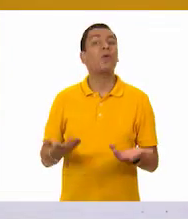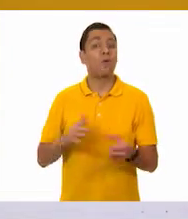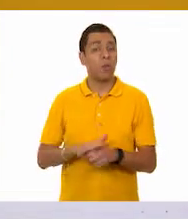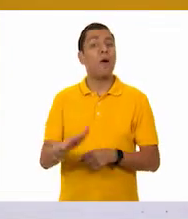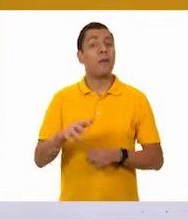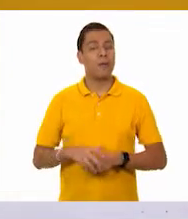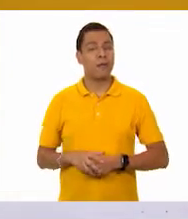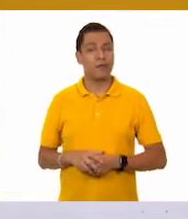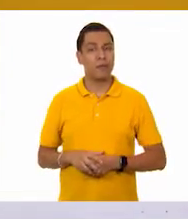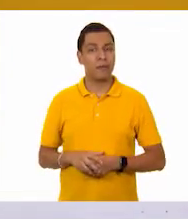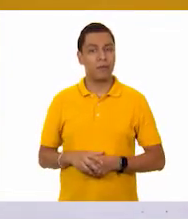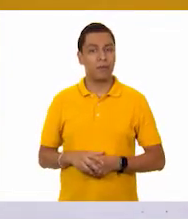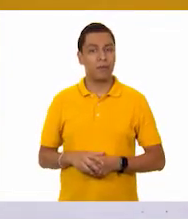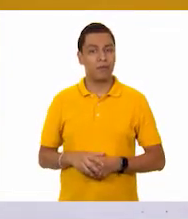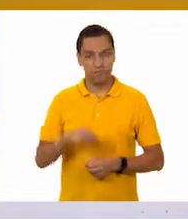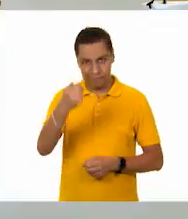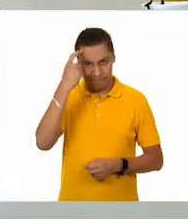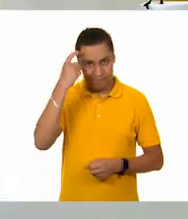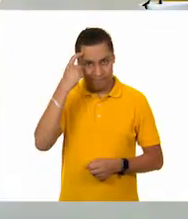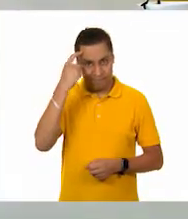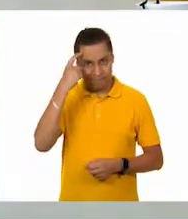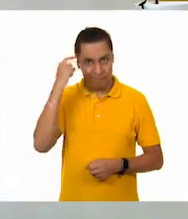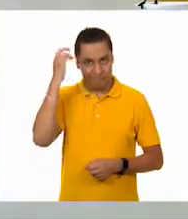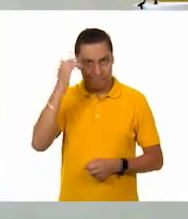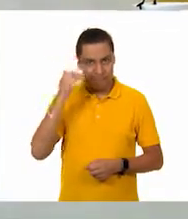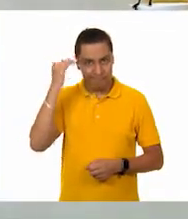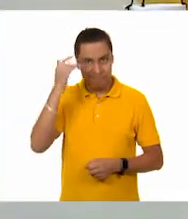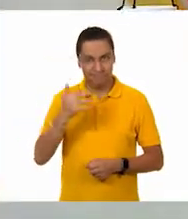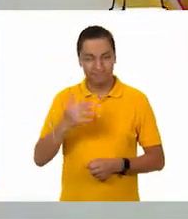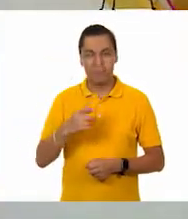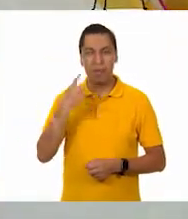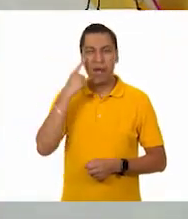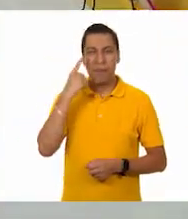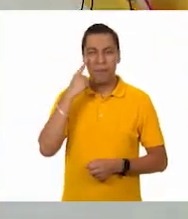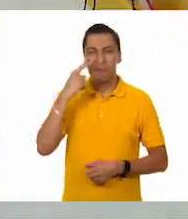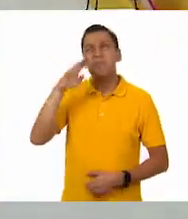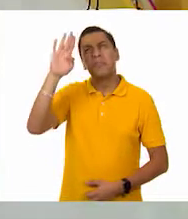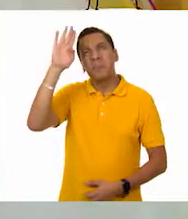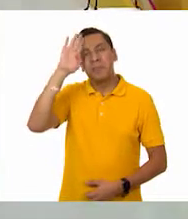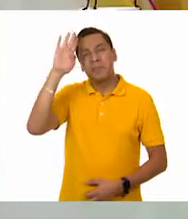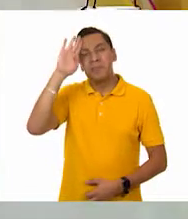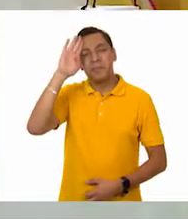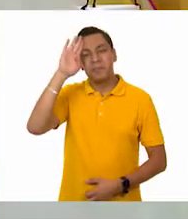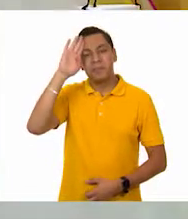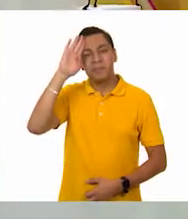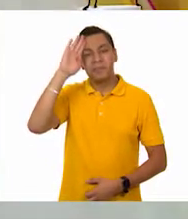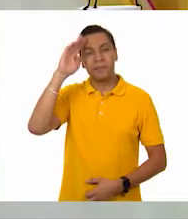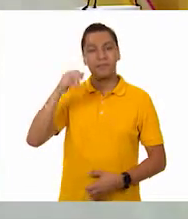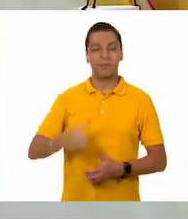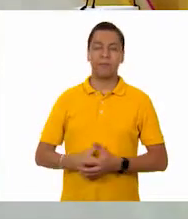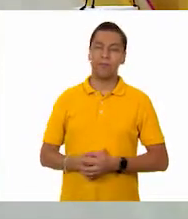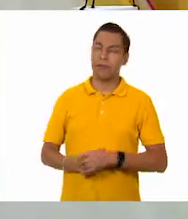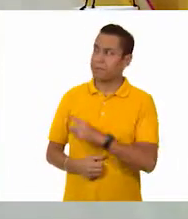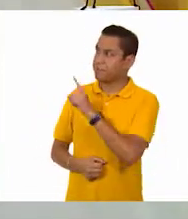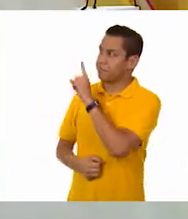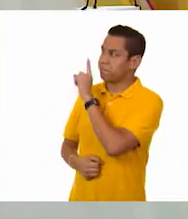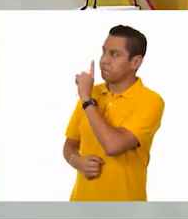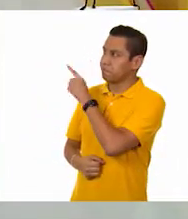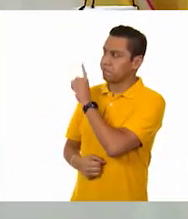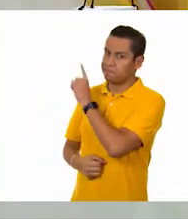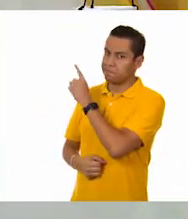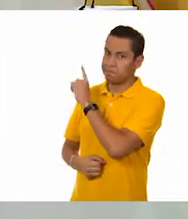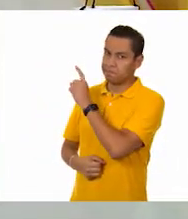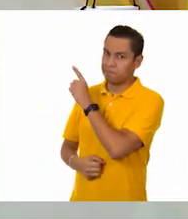de su tamaño, de su grosor. Pero yo podría pensar que estoy entre